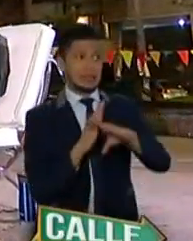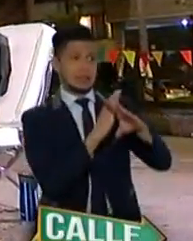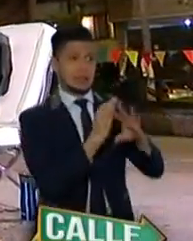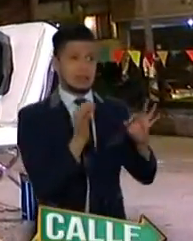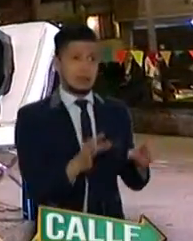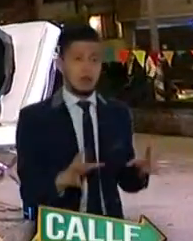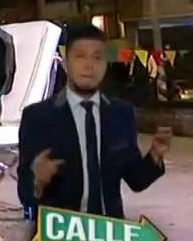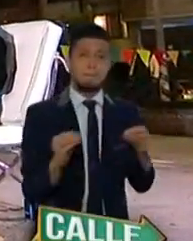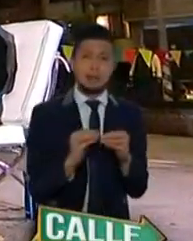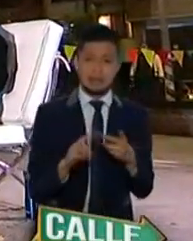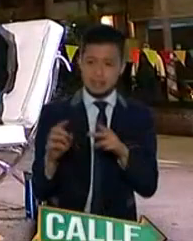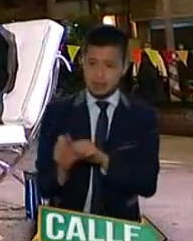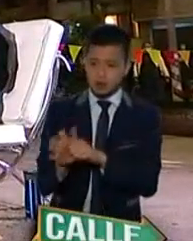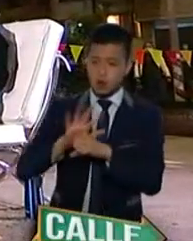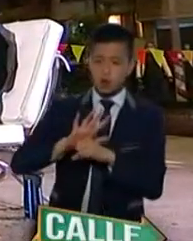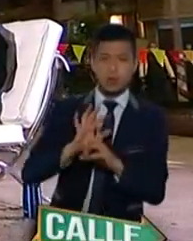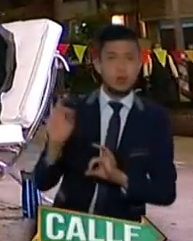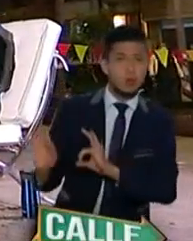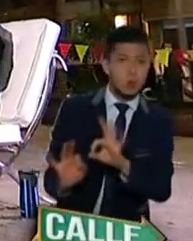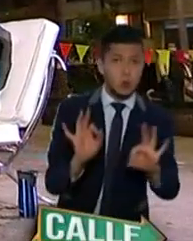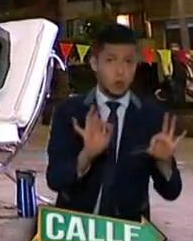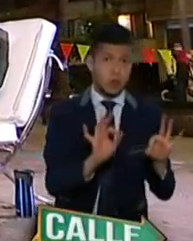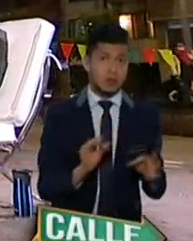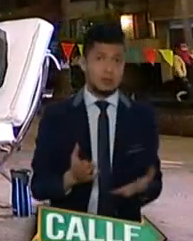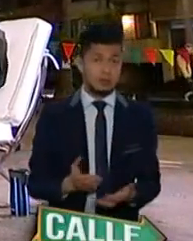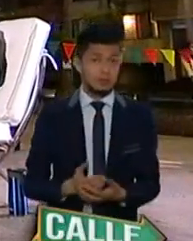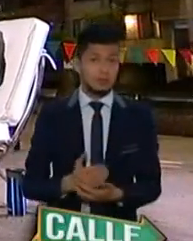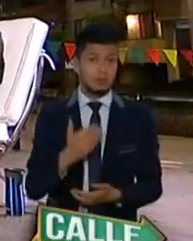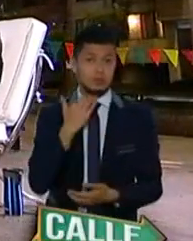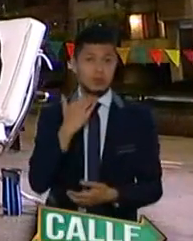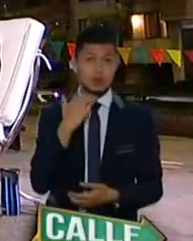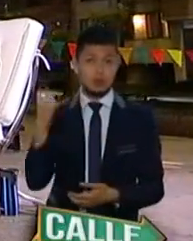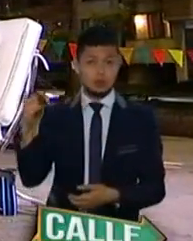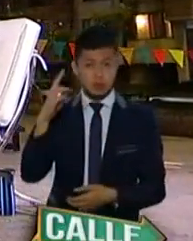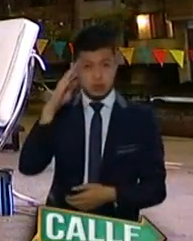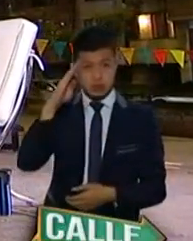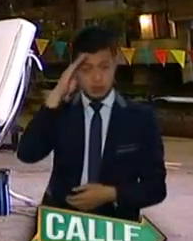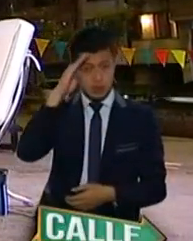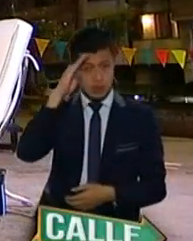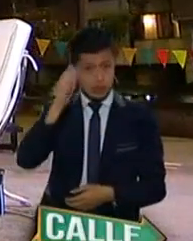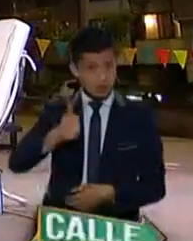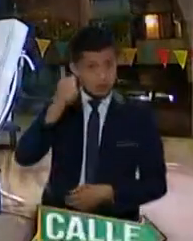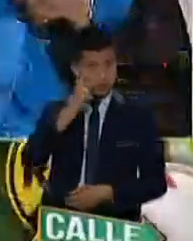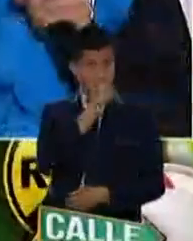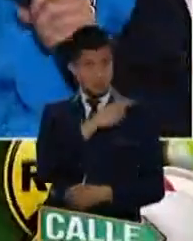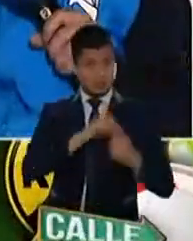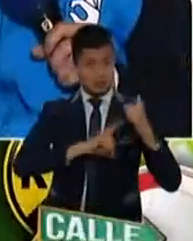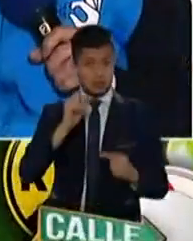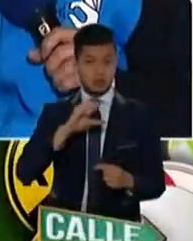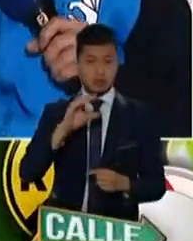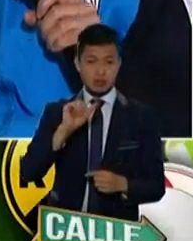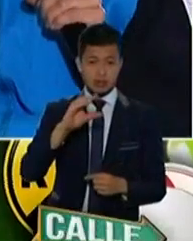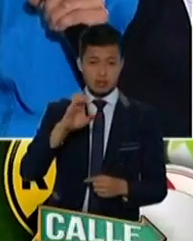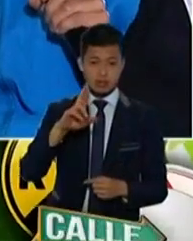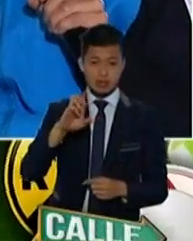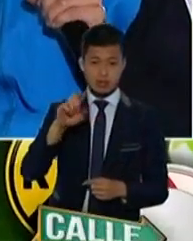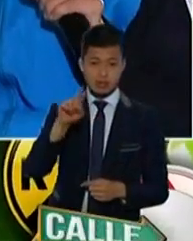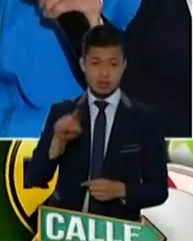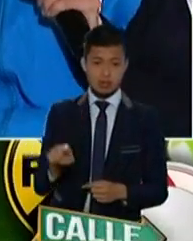han cuidado en el COVID. Así es. No sé si es el coronel Cáceres, de pronto el que está conectado con nosotros.